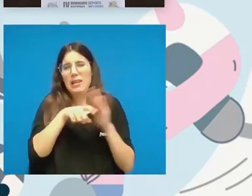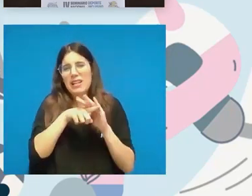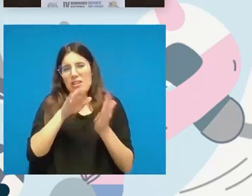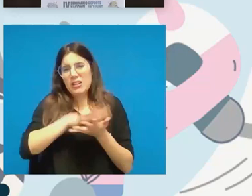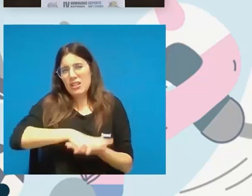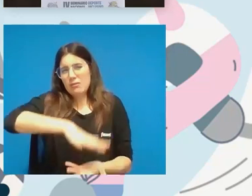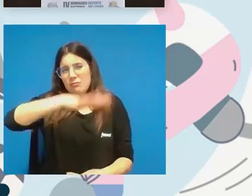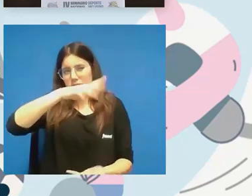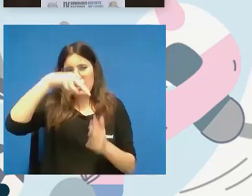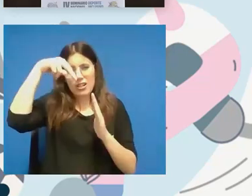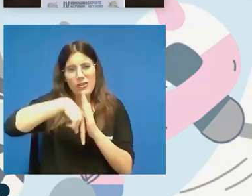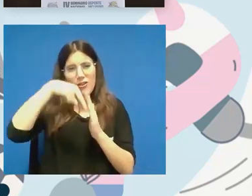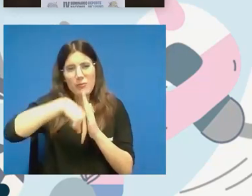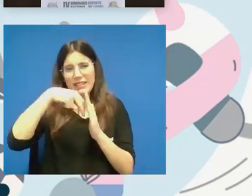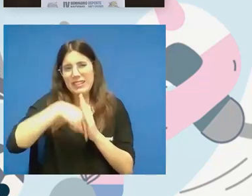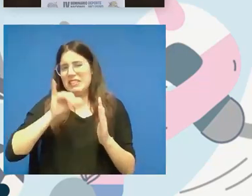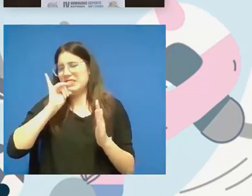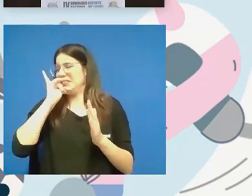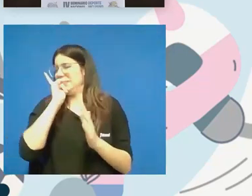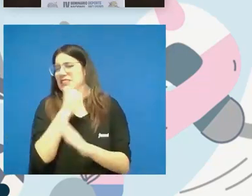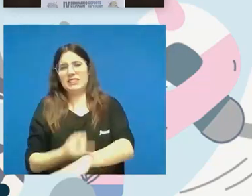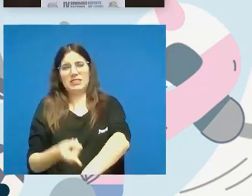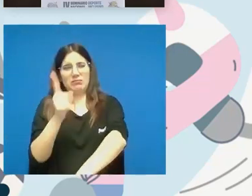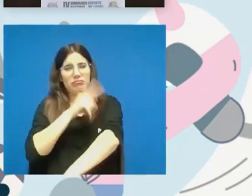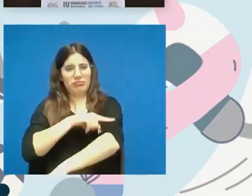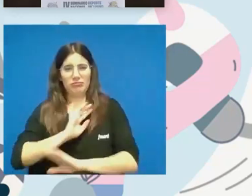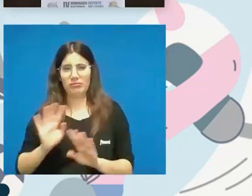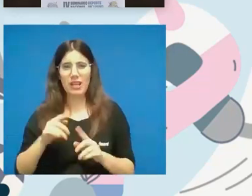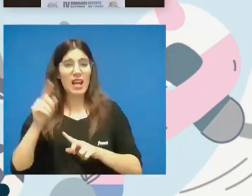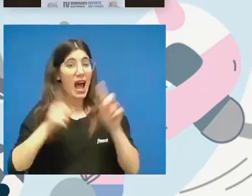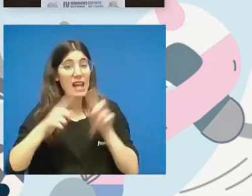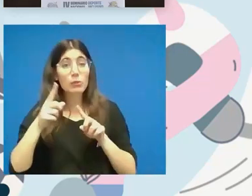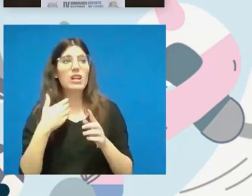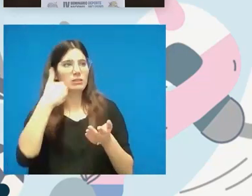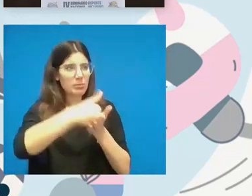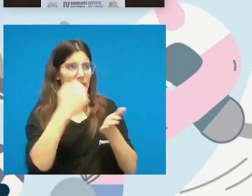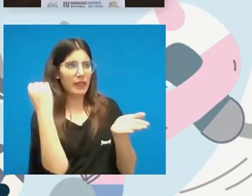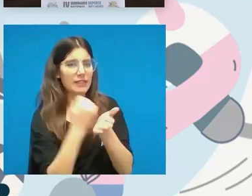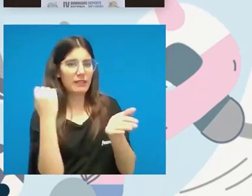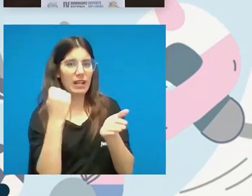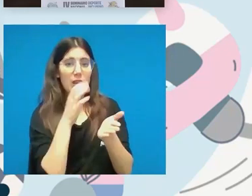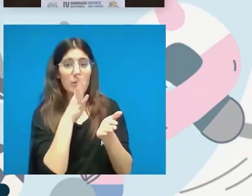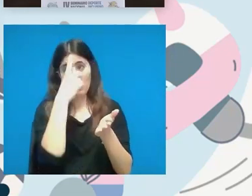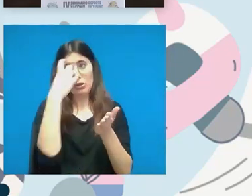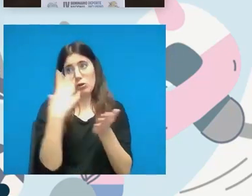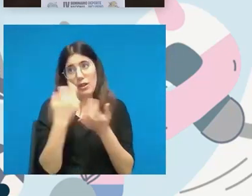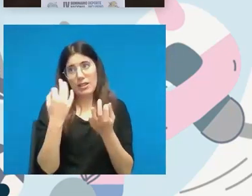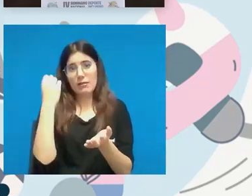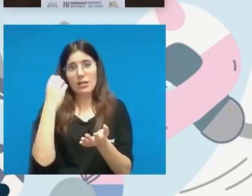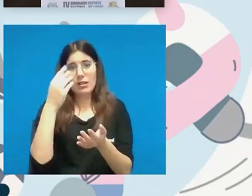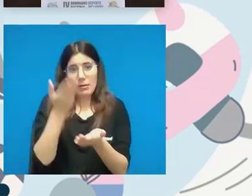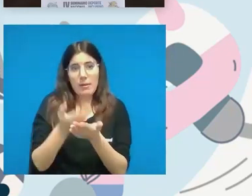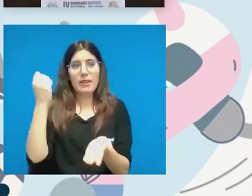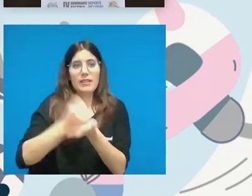normativitis de todas las federaciones españolas hay federaciones que exigen certificado cuando creo que todas lo deben exigir otras